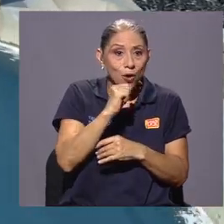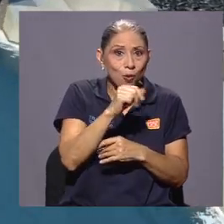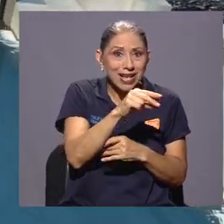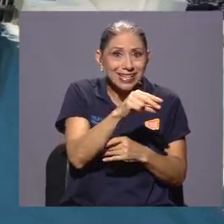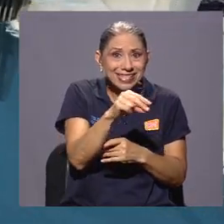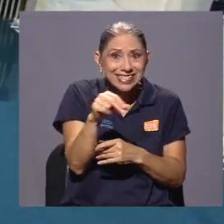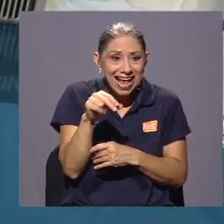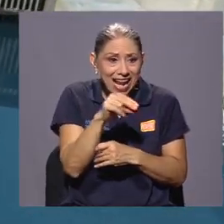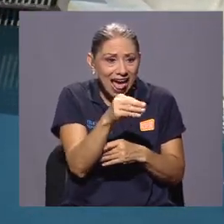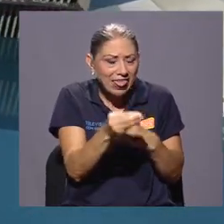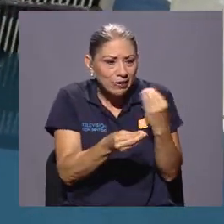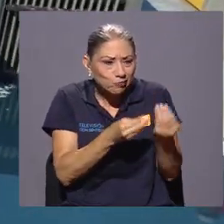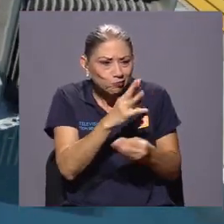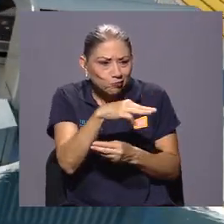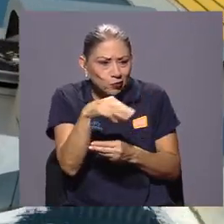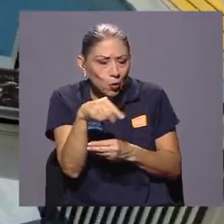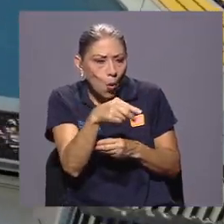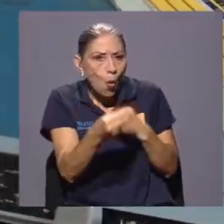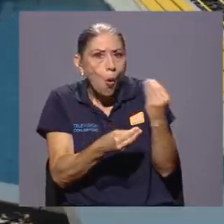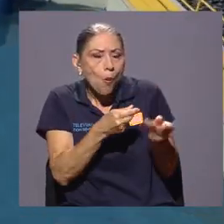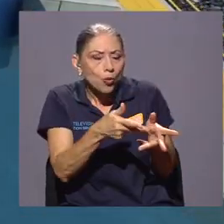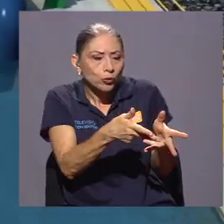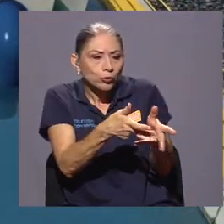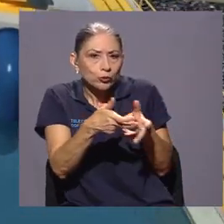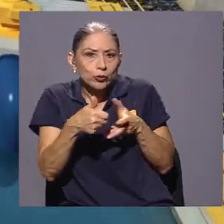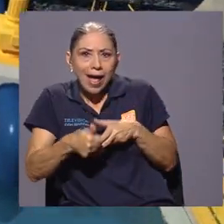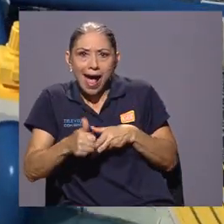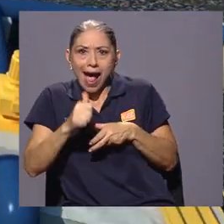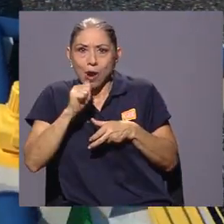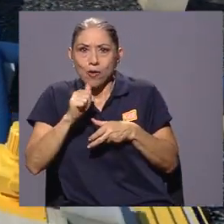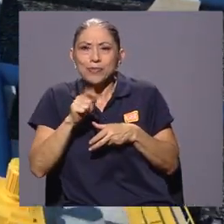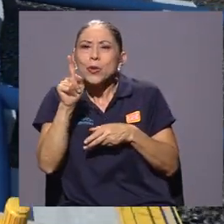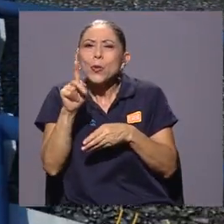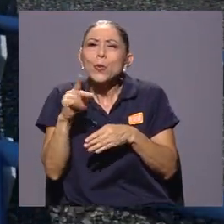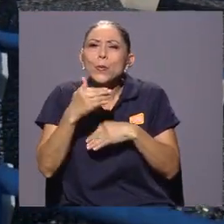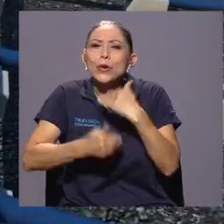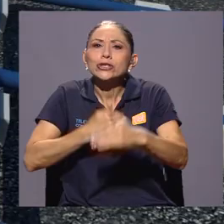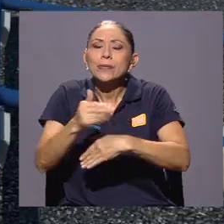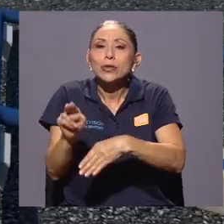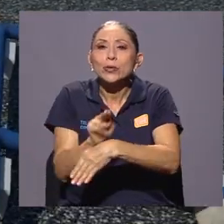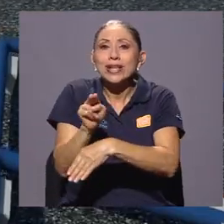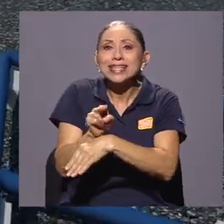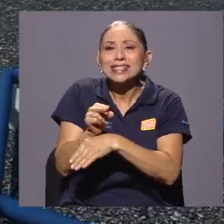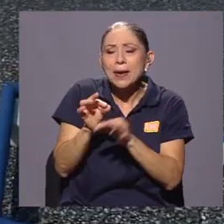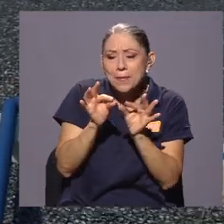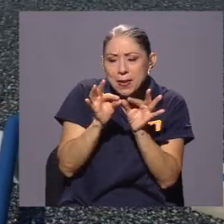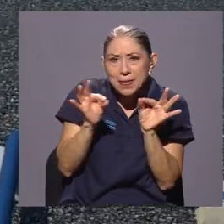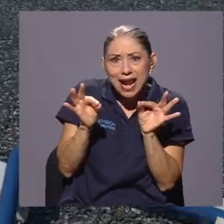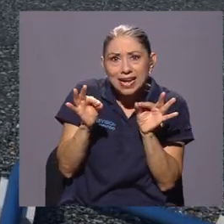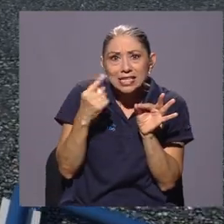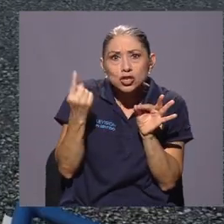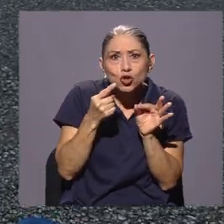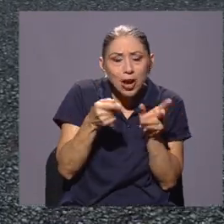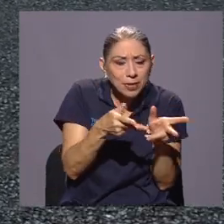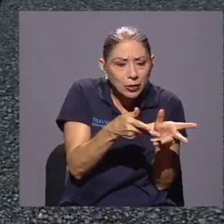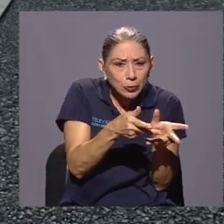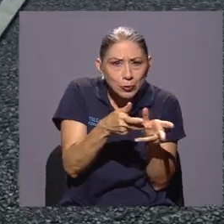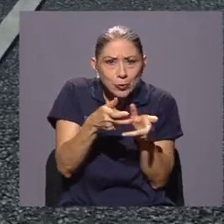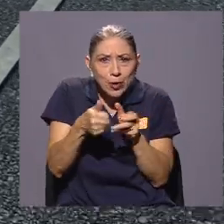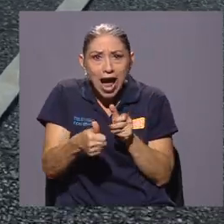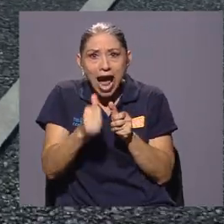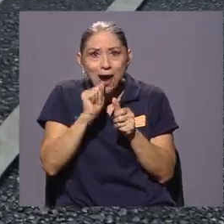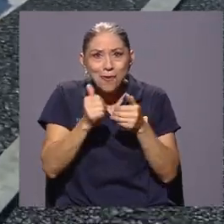para extraer el preciado líquido. Uno de sus procedimientos utiliza membranas que se encargan de filtrar solo las moléculas de agua.